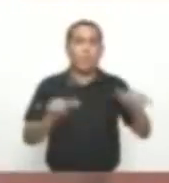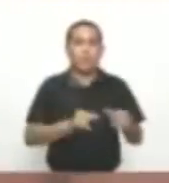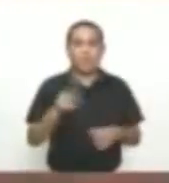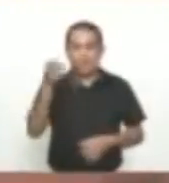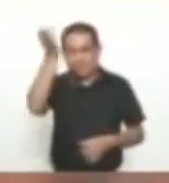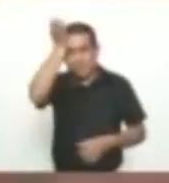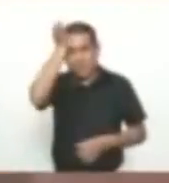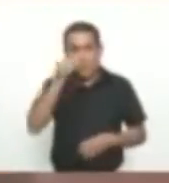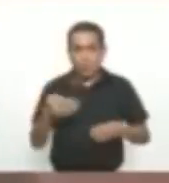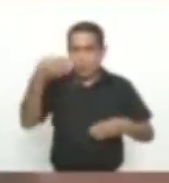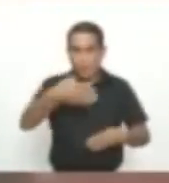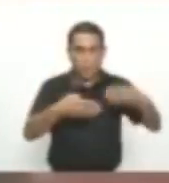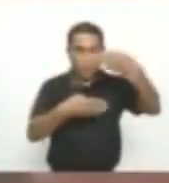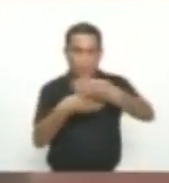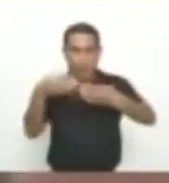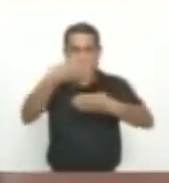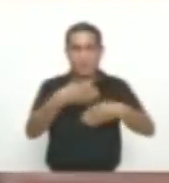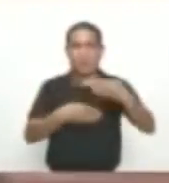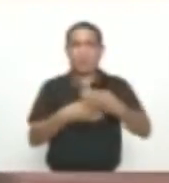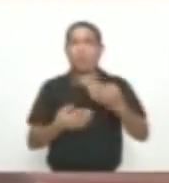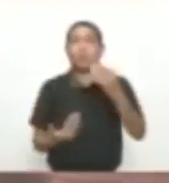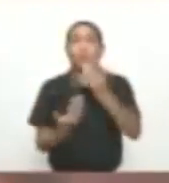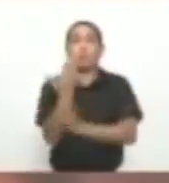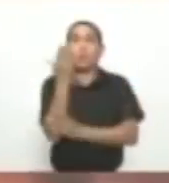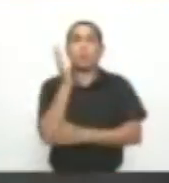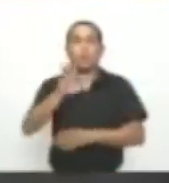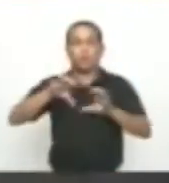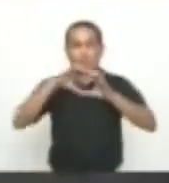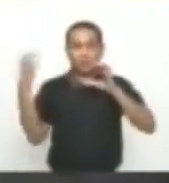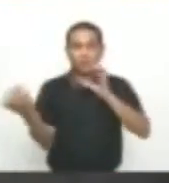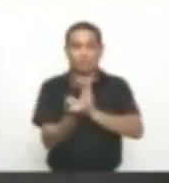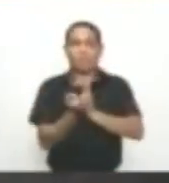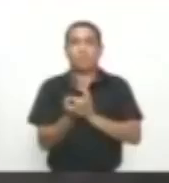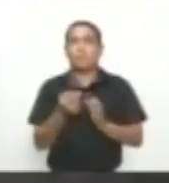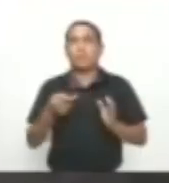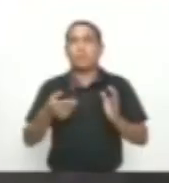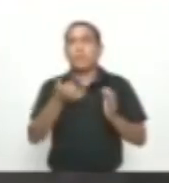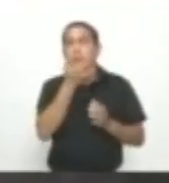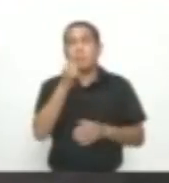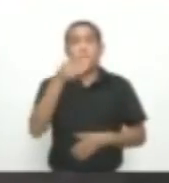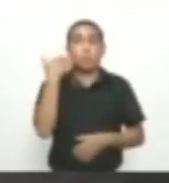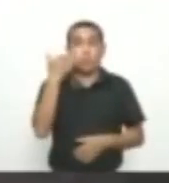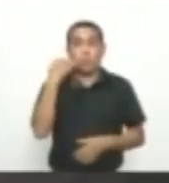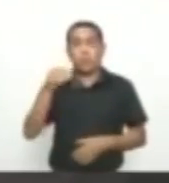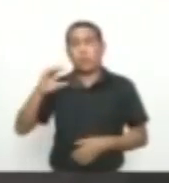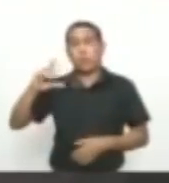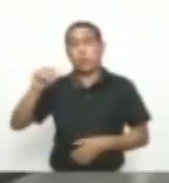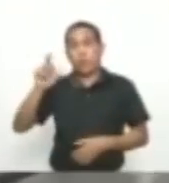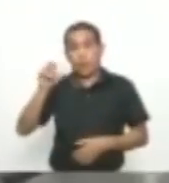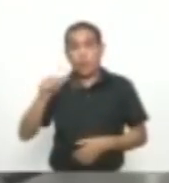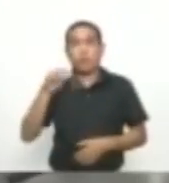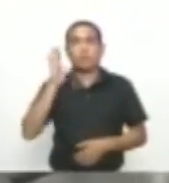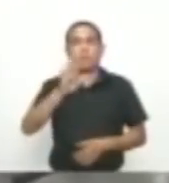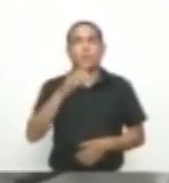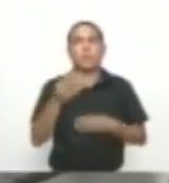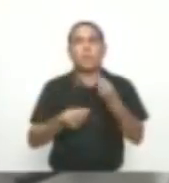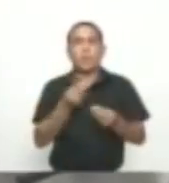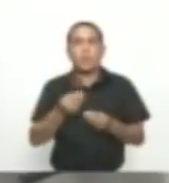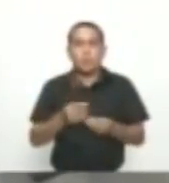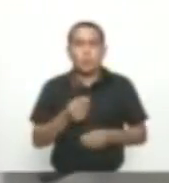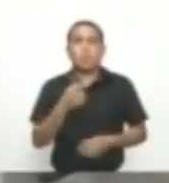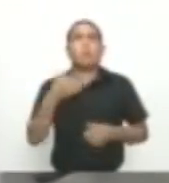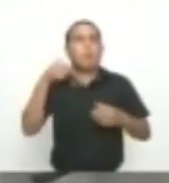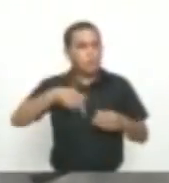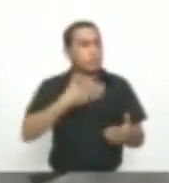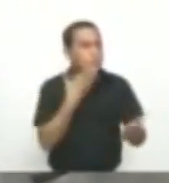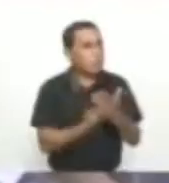construcción Del nuevo palacio De combates Antiguo coliseo Humberto Perea La directora De Coldeportes Clara Luz Roldán Agradeció el interés Que ha puesto La organización